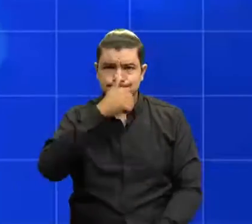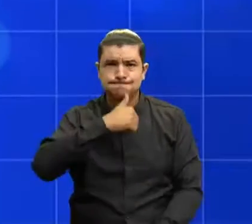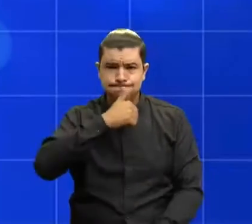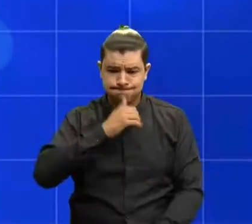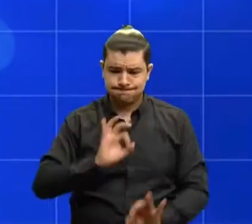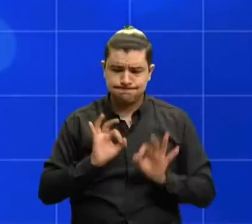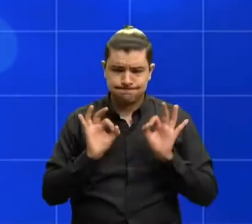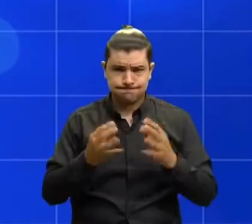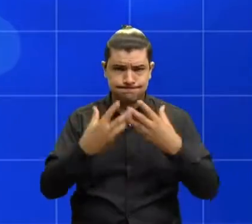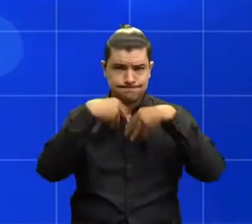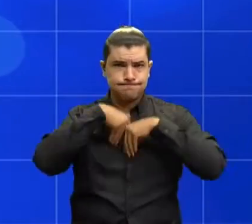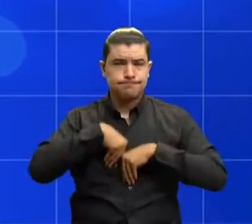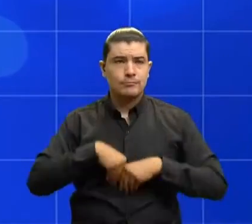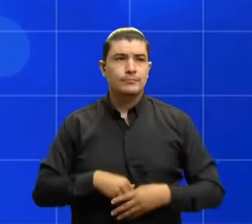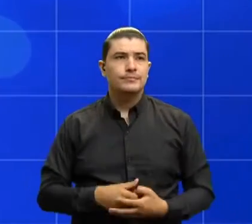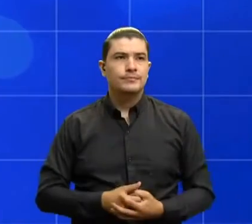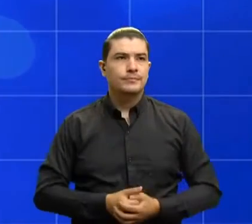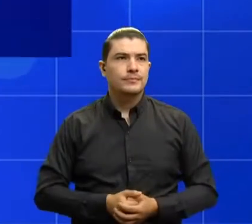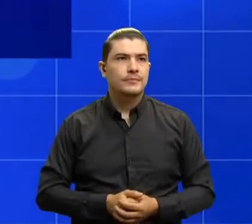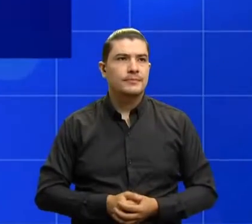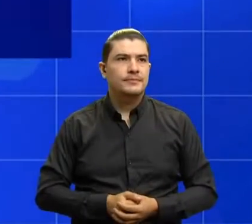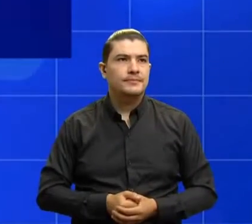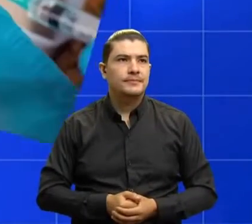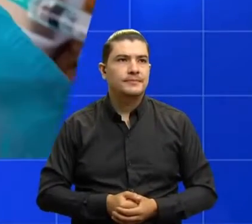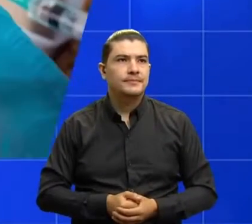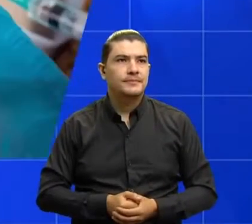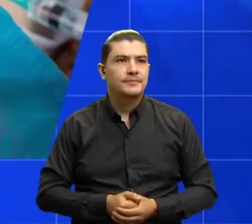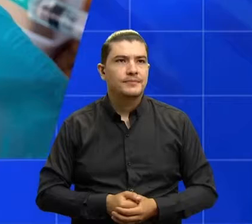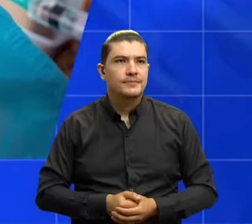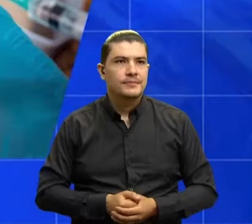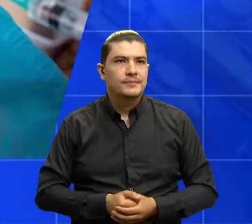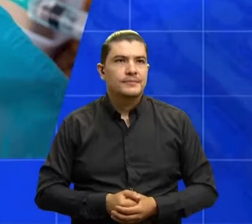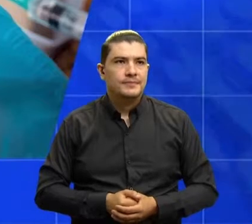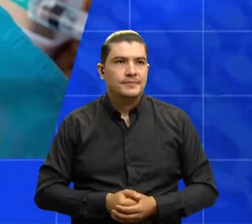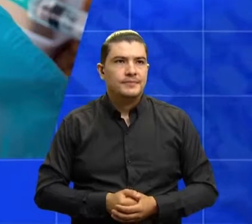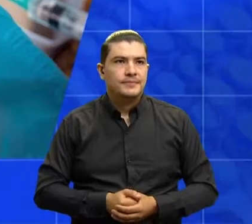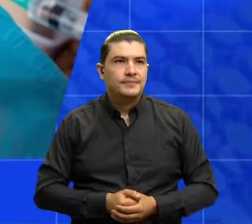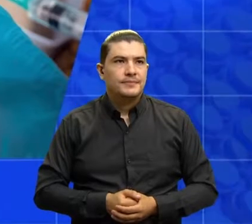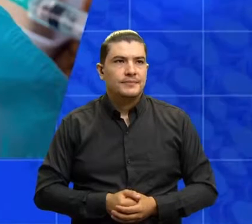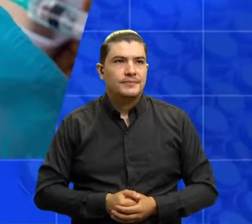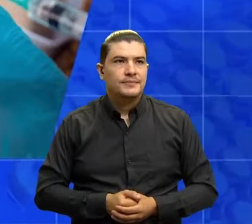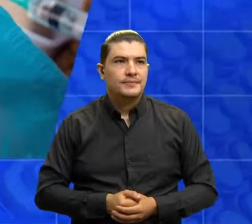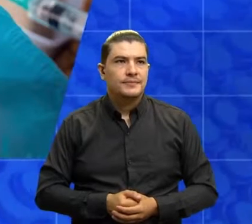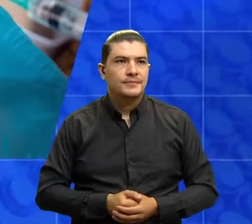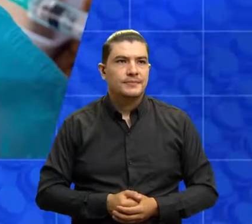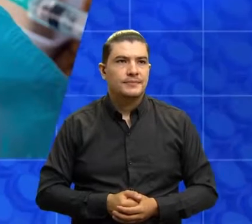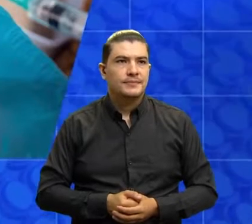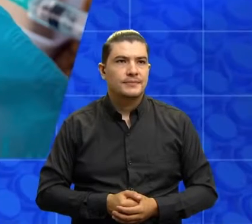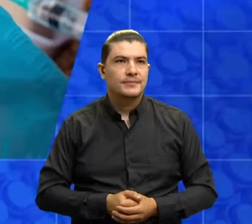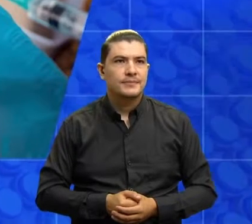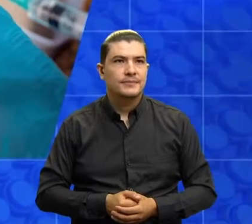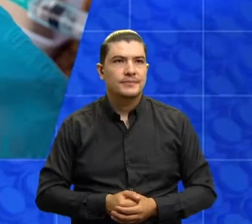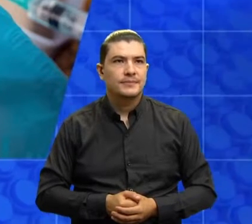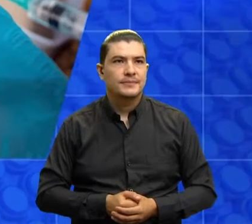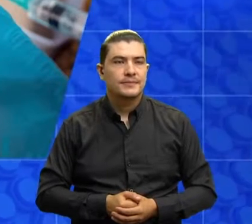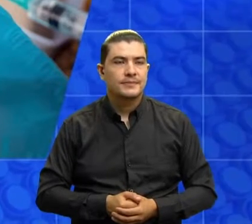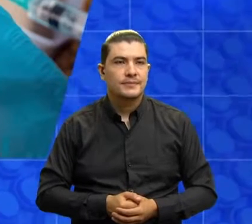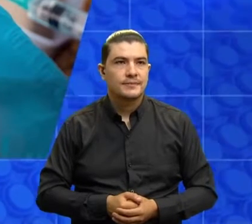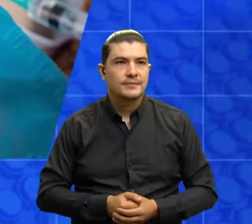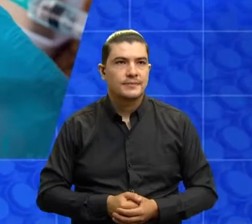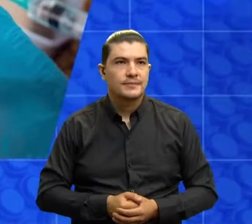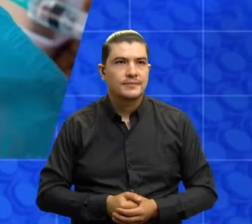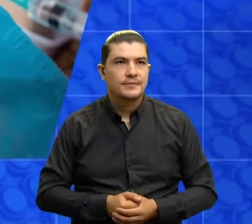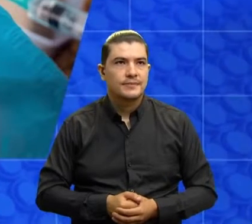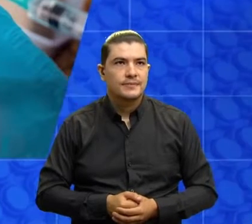contienen tan solo 10 microgramos por inyección. Sin embargo, dicen que esta cantidad genera una reacción similar en la observada en